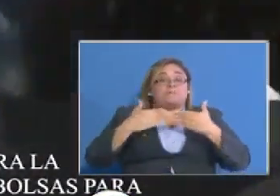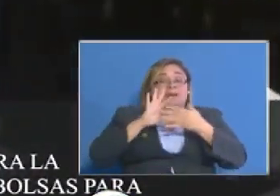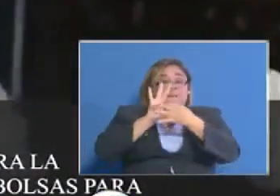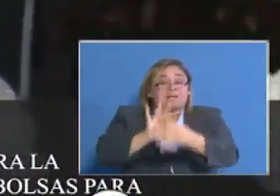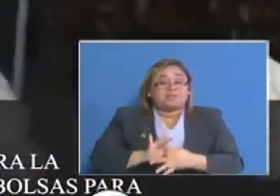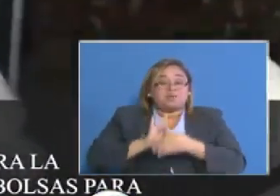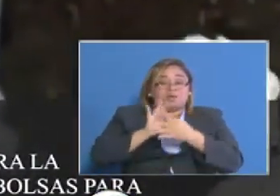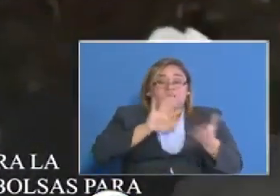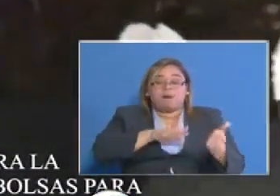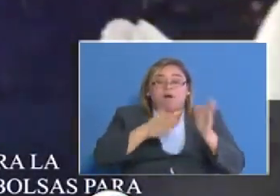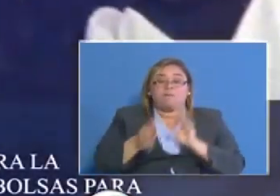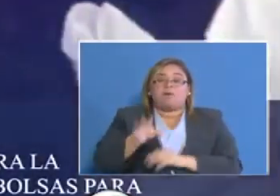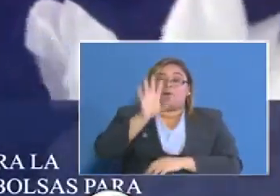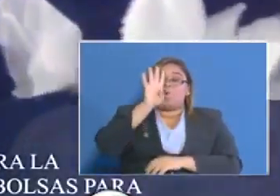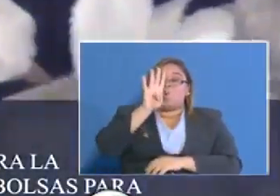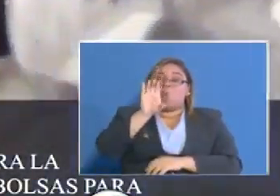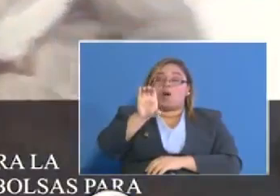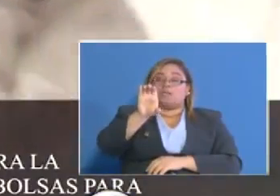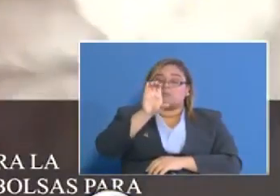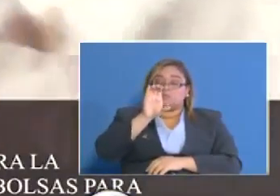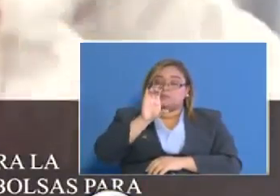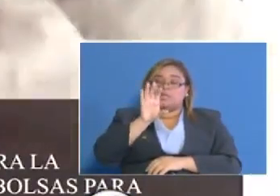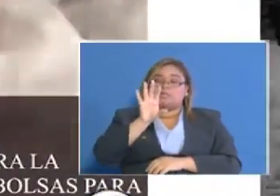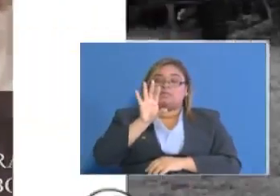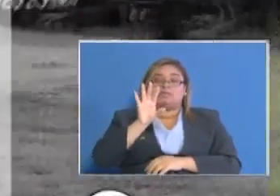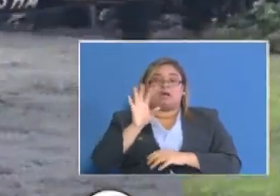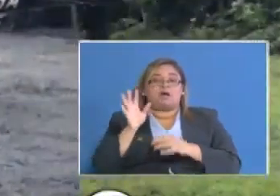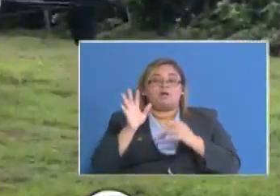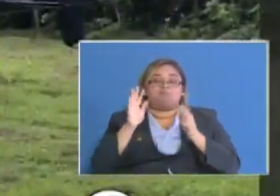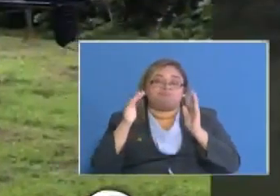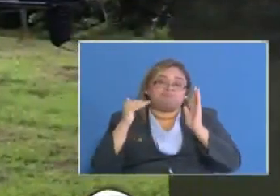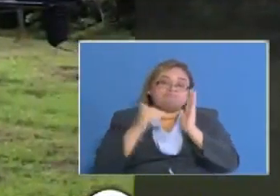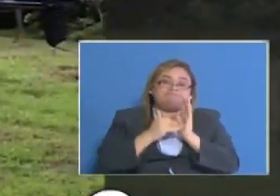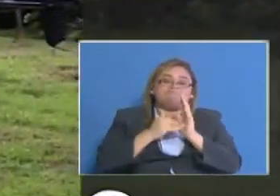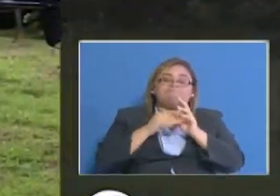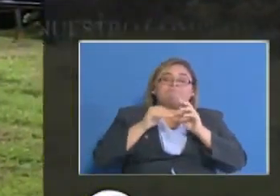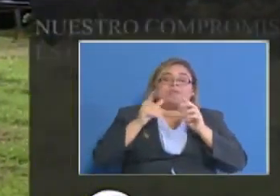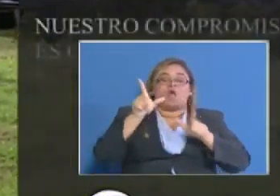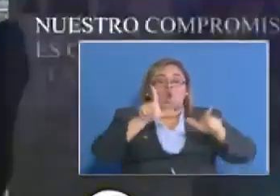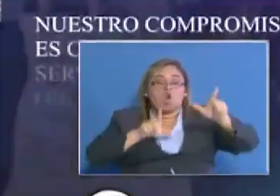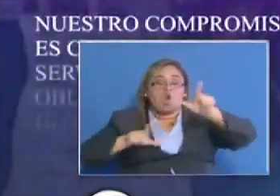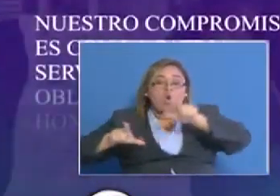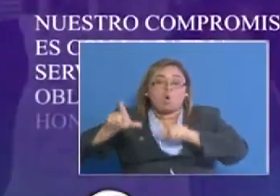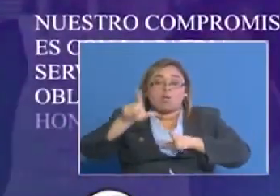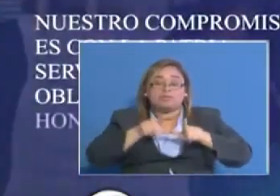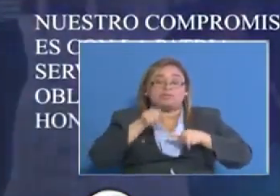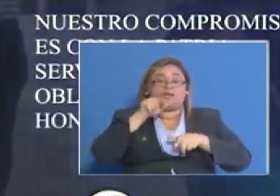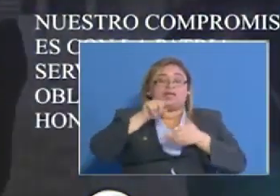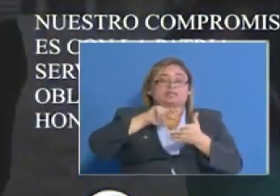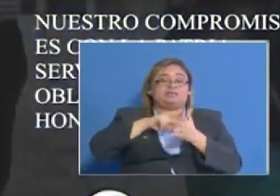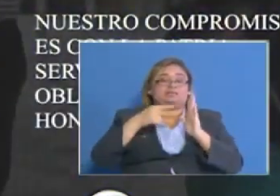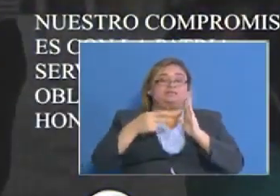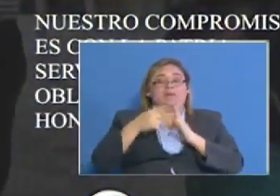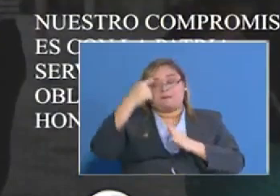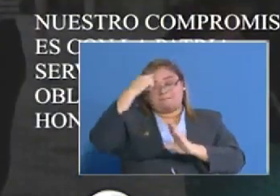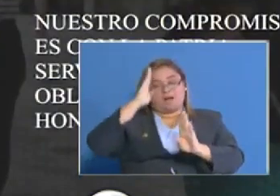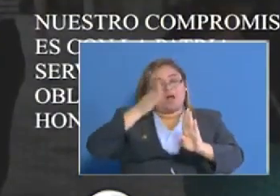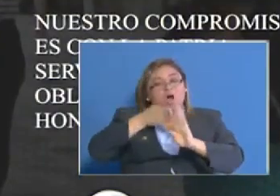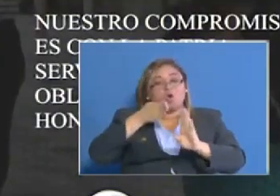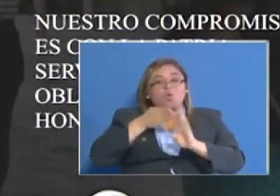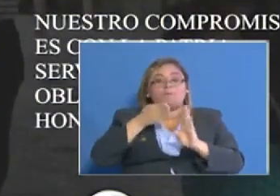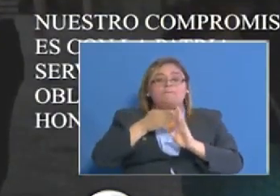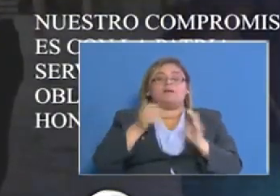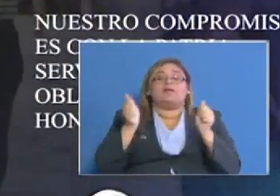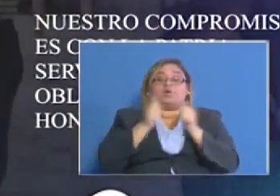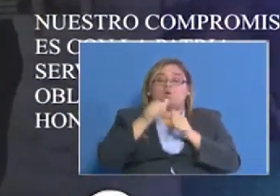493 unidades como parte de la logística que esto implica para cumplir esta no